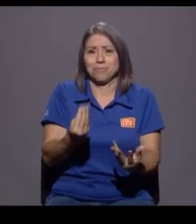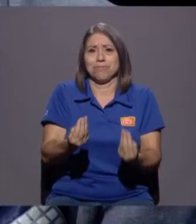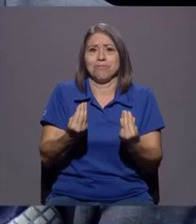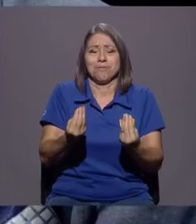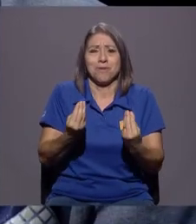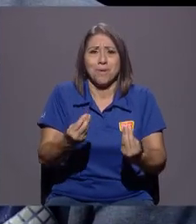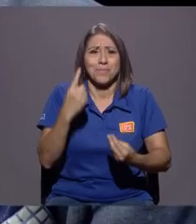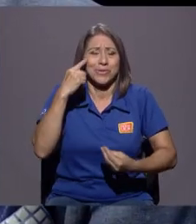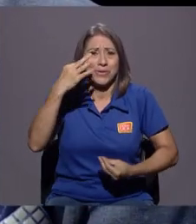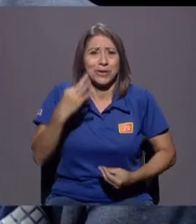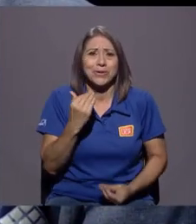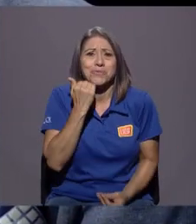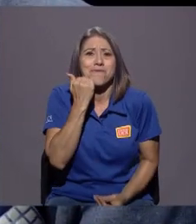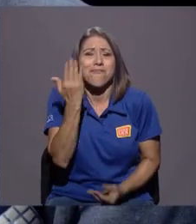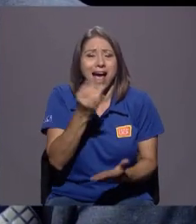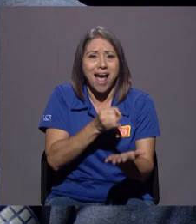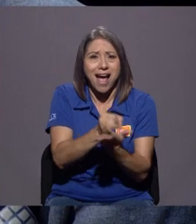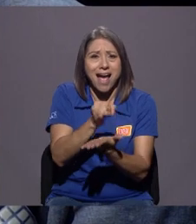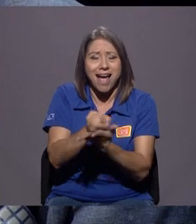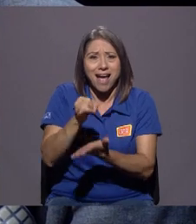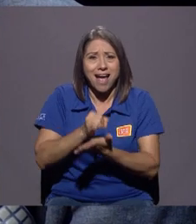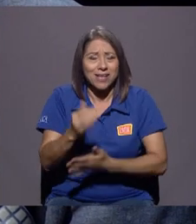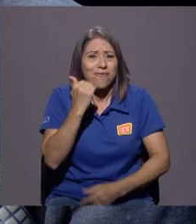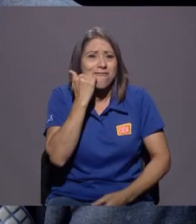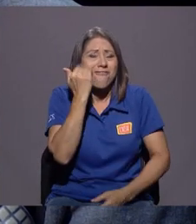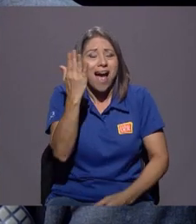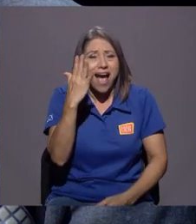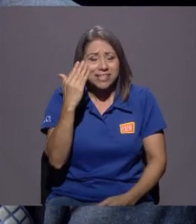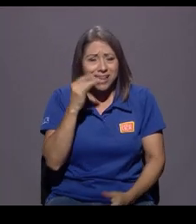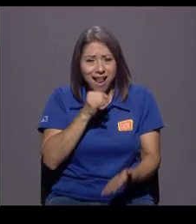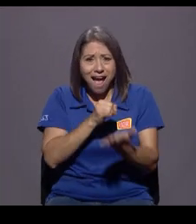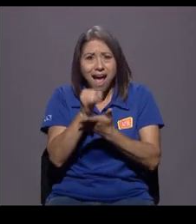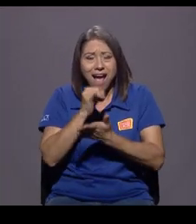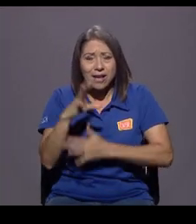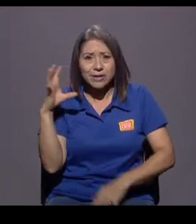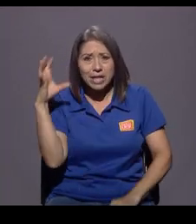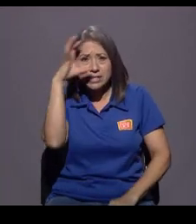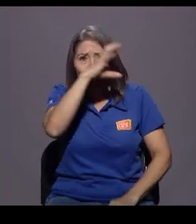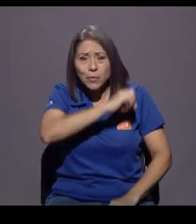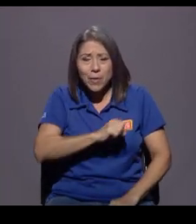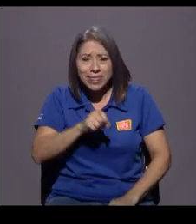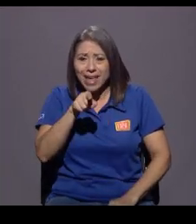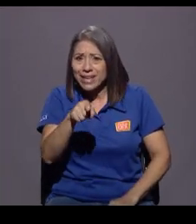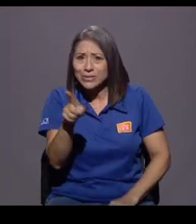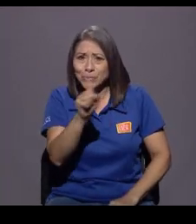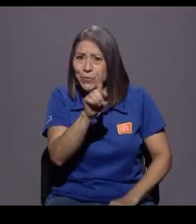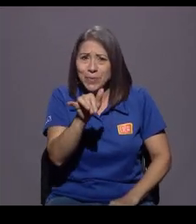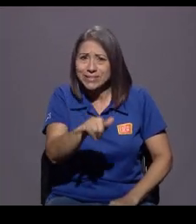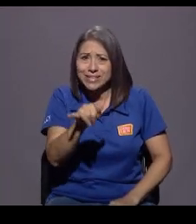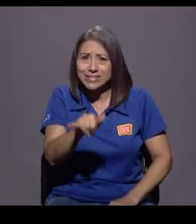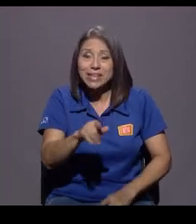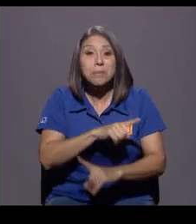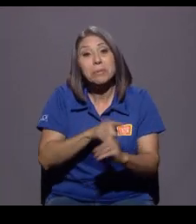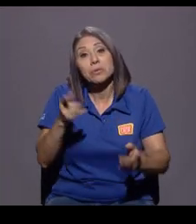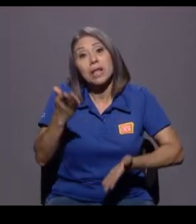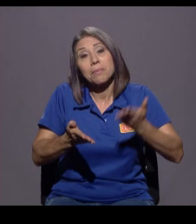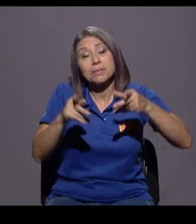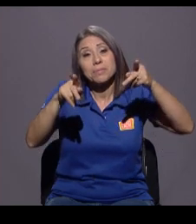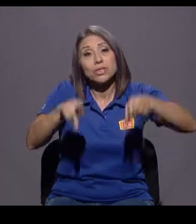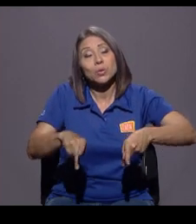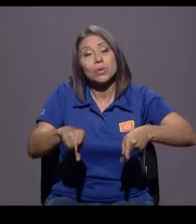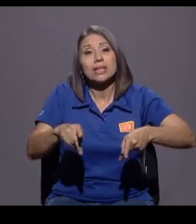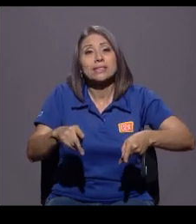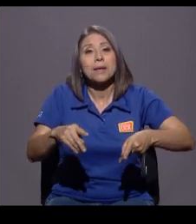que es muy fácil de investigar. Es muy fácil darse cuenta que eso no es así. Pero tal vez a las personas les queda más fácil pensar